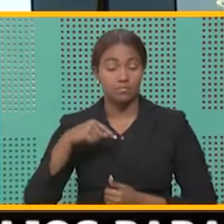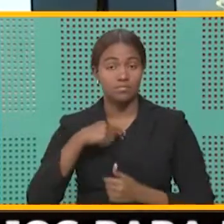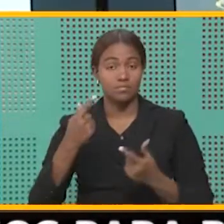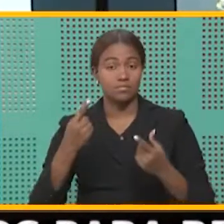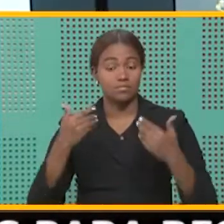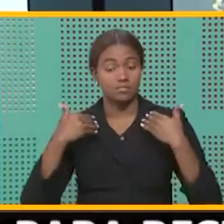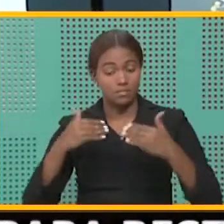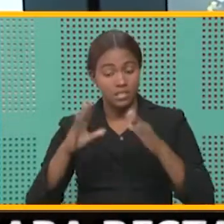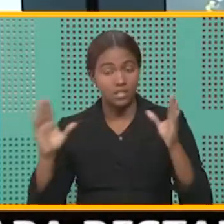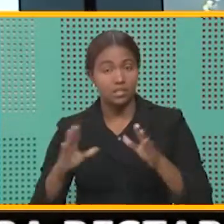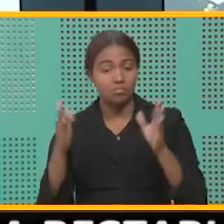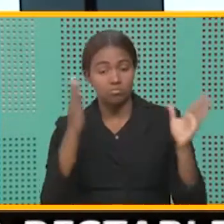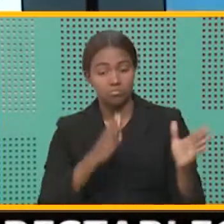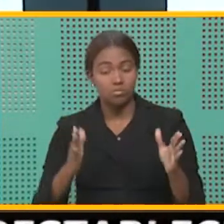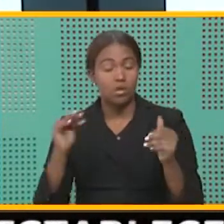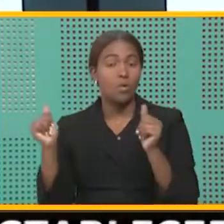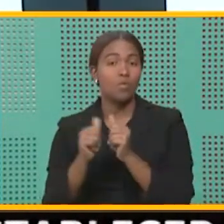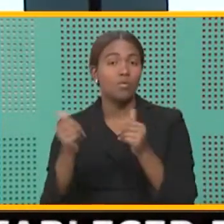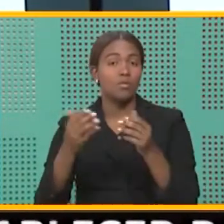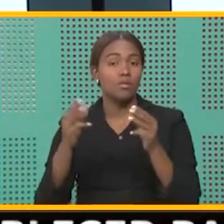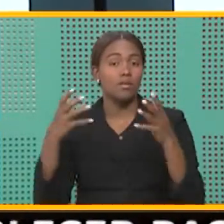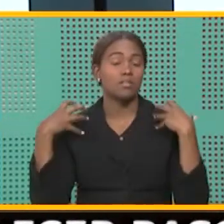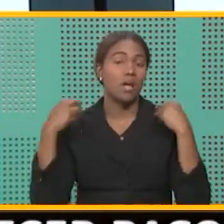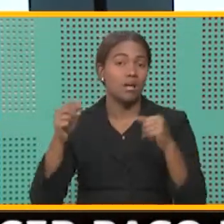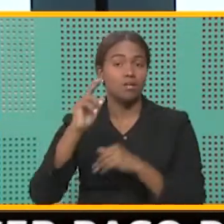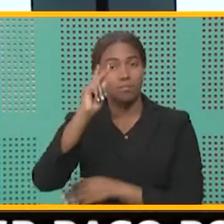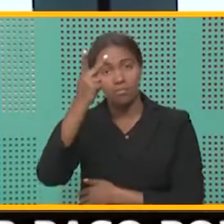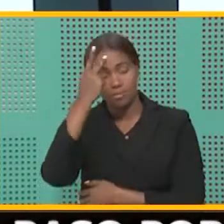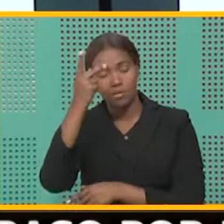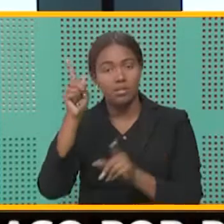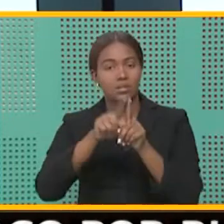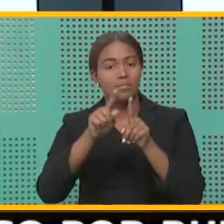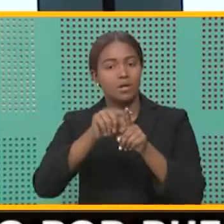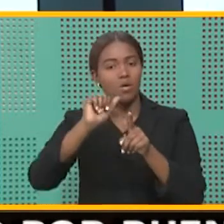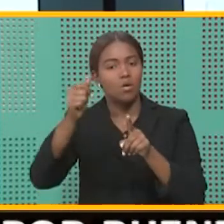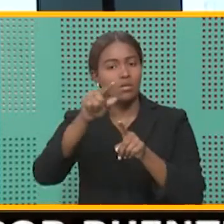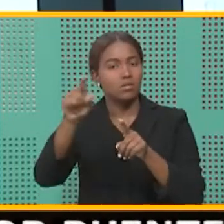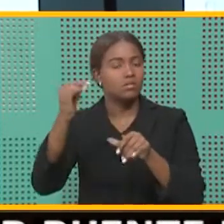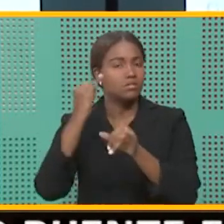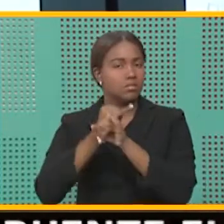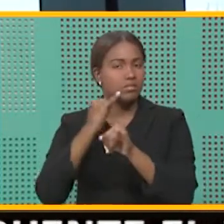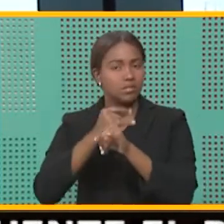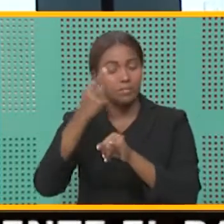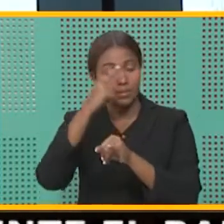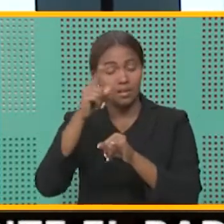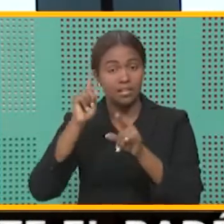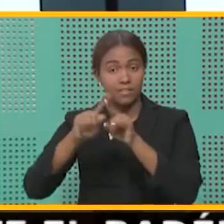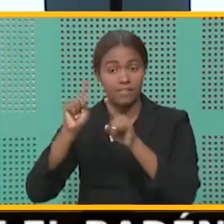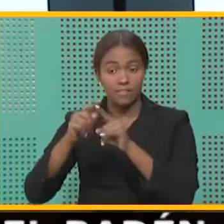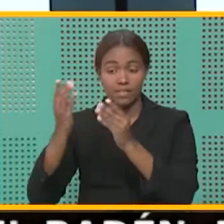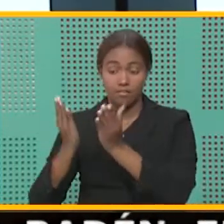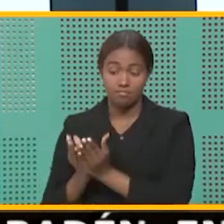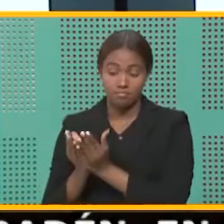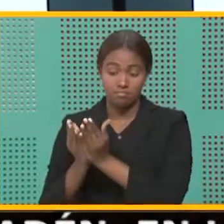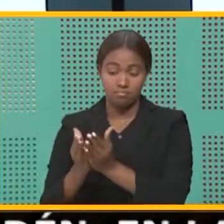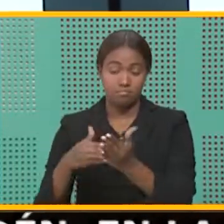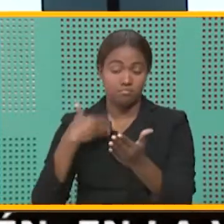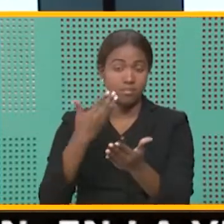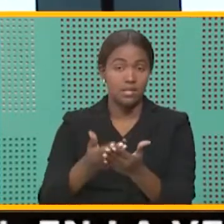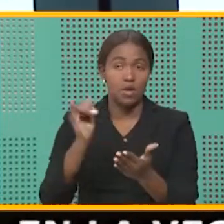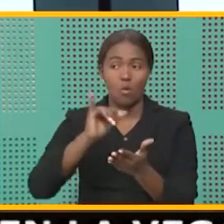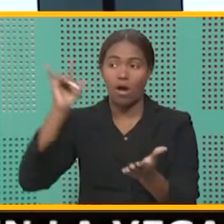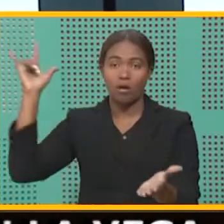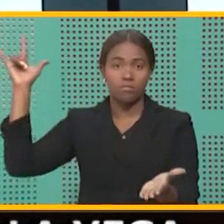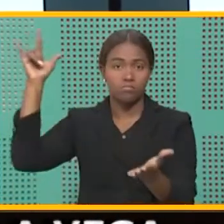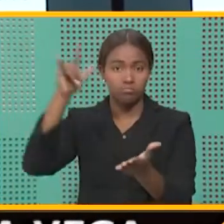coordinada con Salud Pública, con todas las demás entidades, para que en las terminales portuarias y aeroportuarias se cumpla con todos los